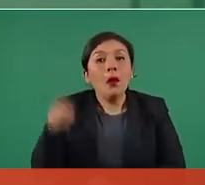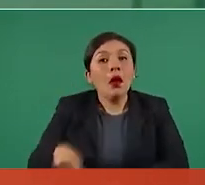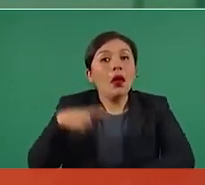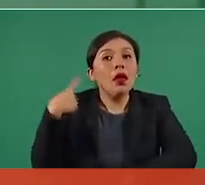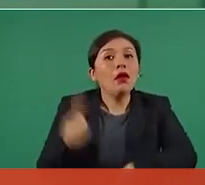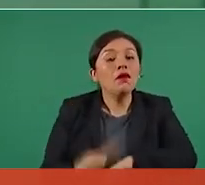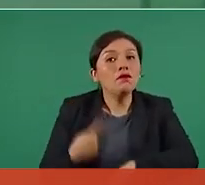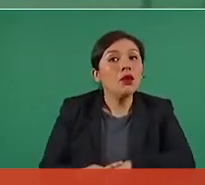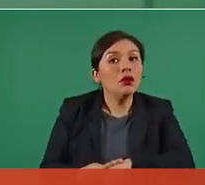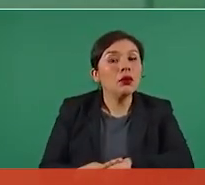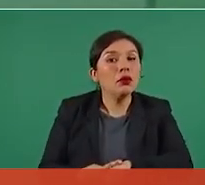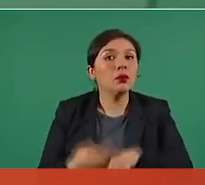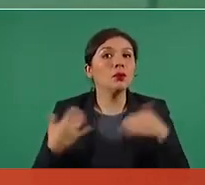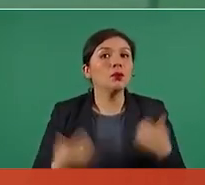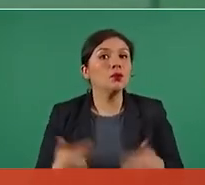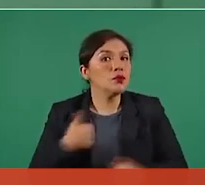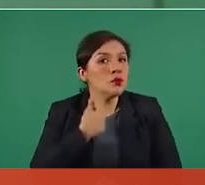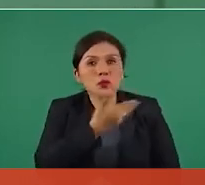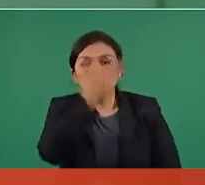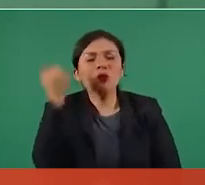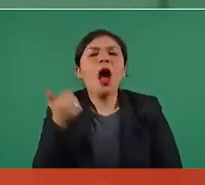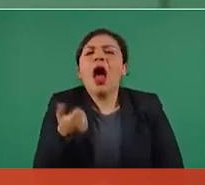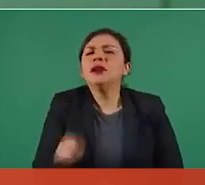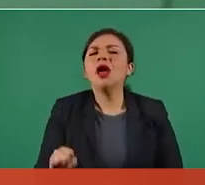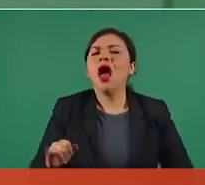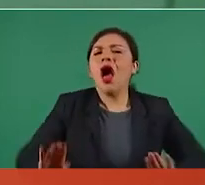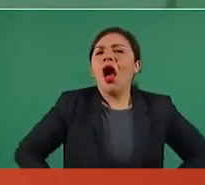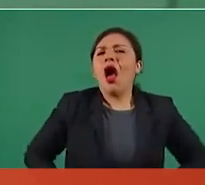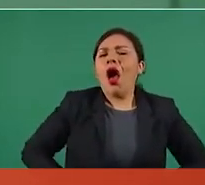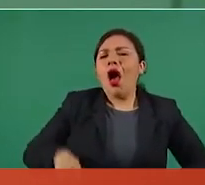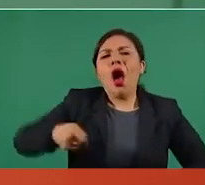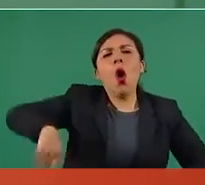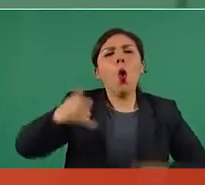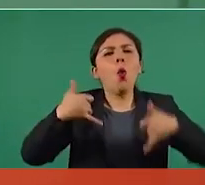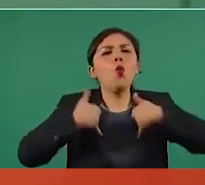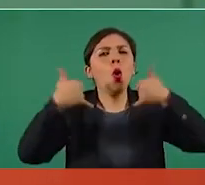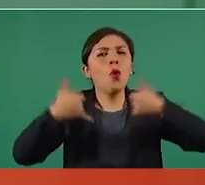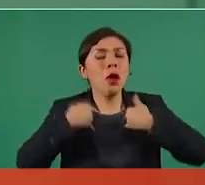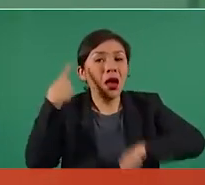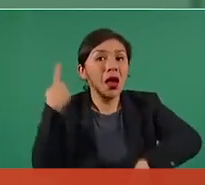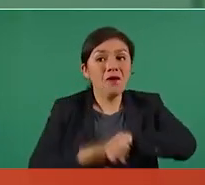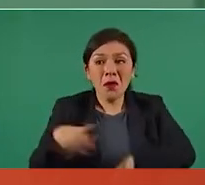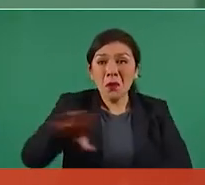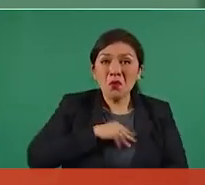los adolescentes no les pega fuerte.